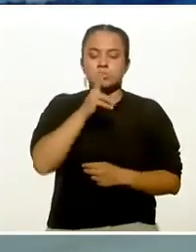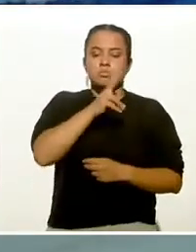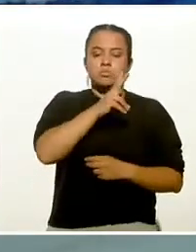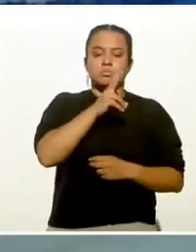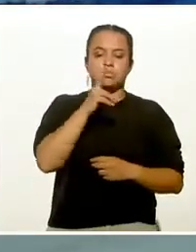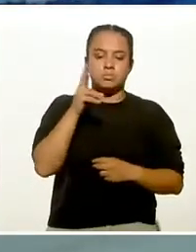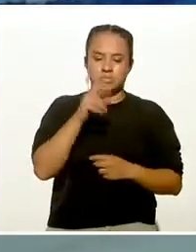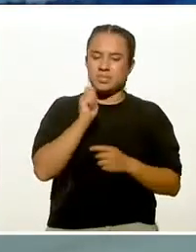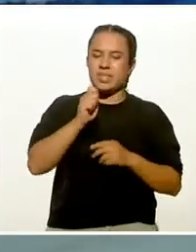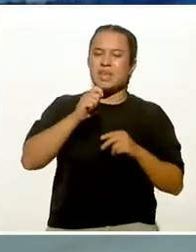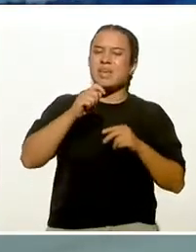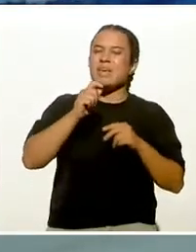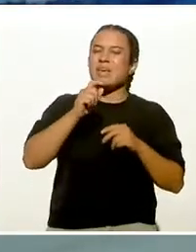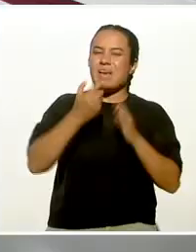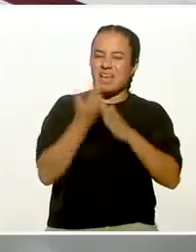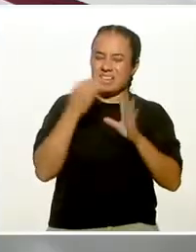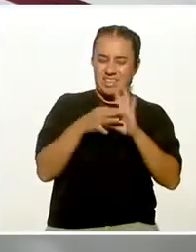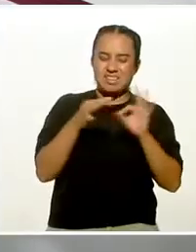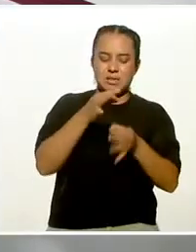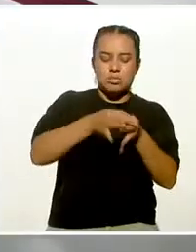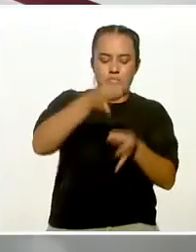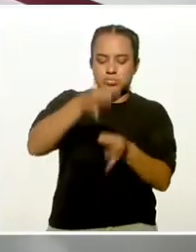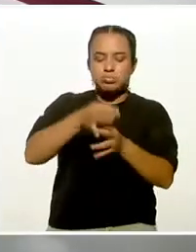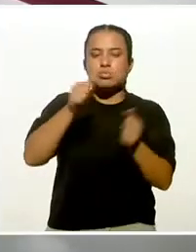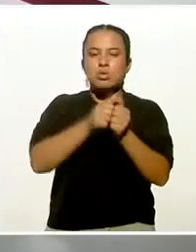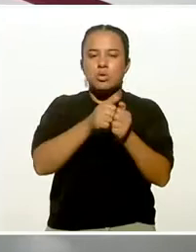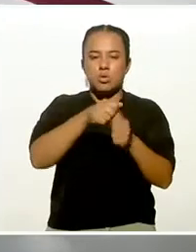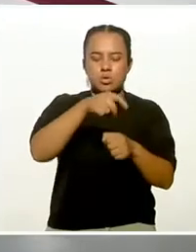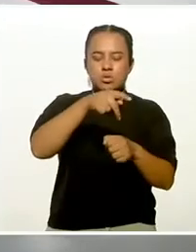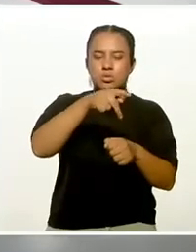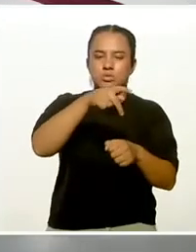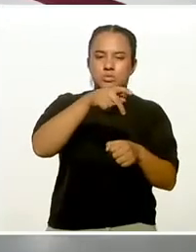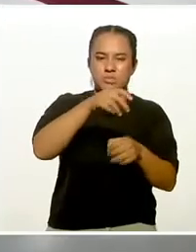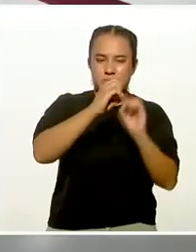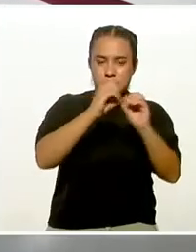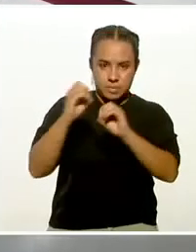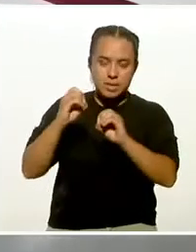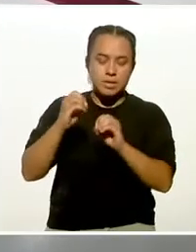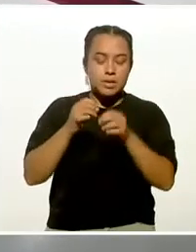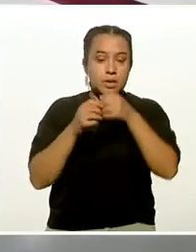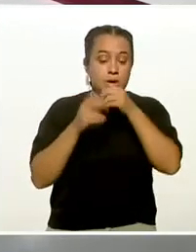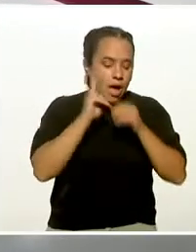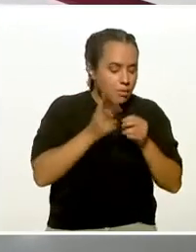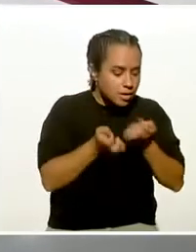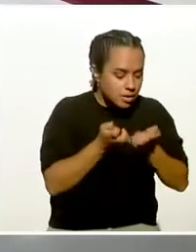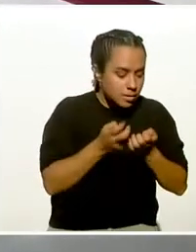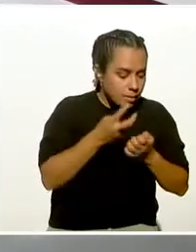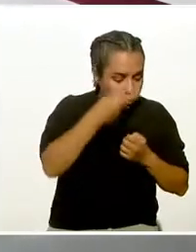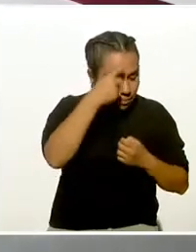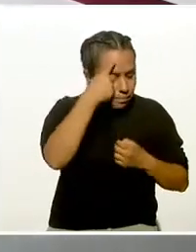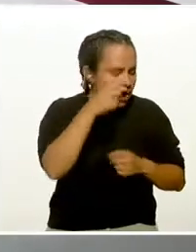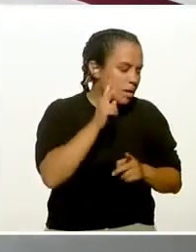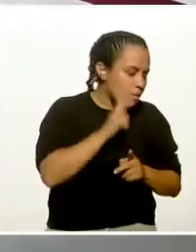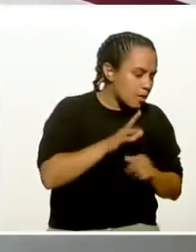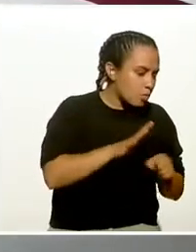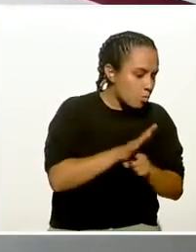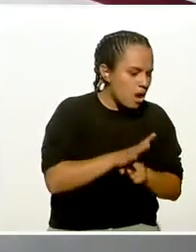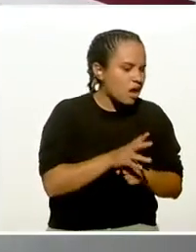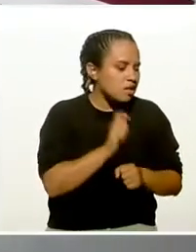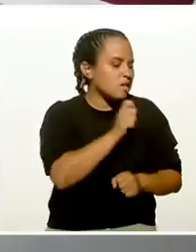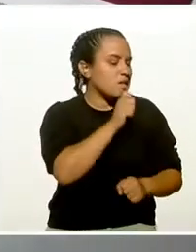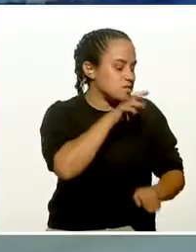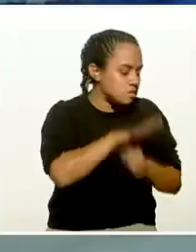espirómetro para que el líquido que se encuentra dentro de los pulmones o aquello que está obstruyendo pueda salir. También se pueden